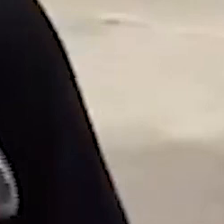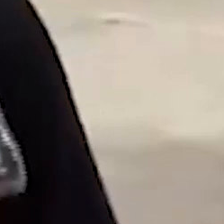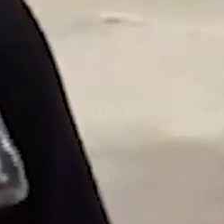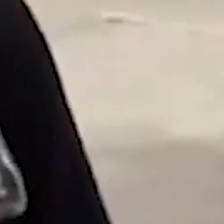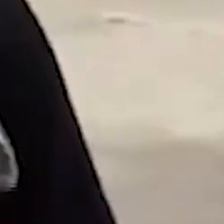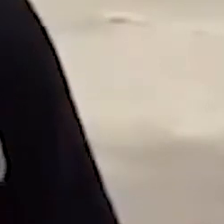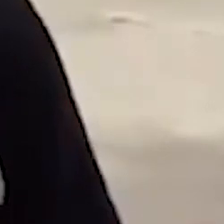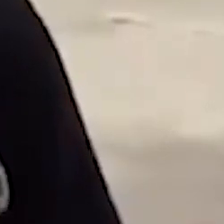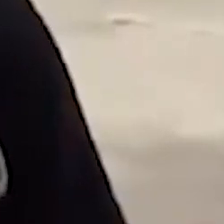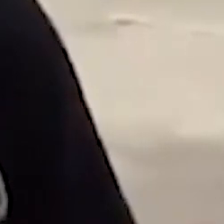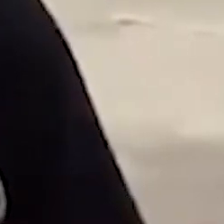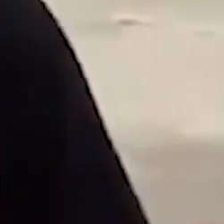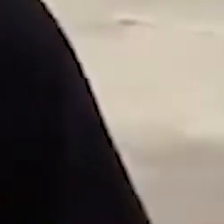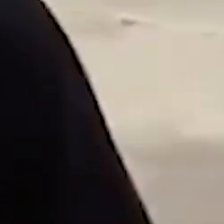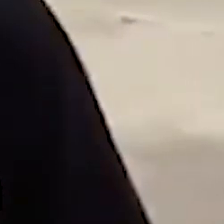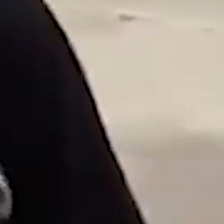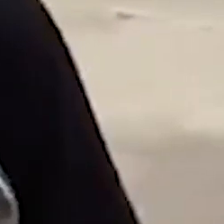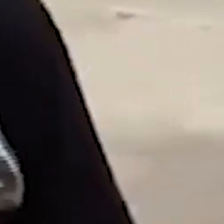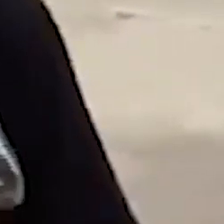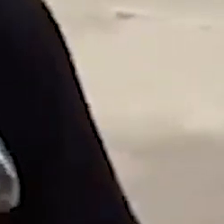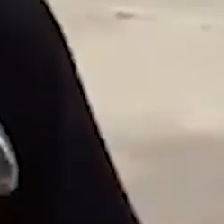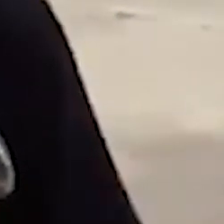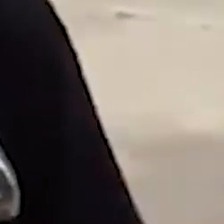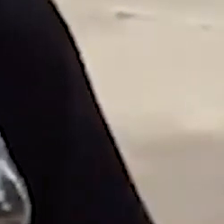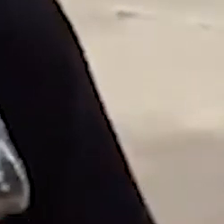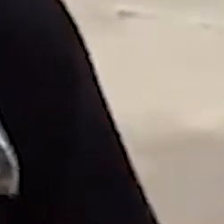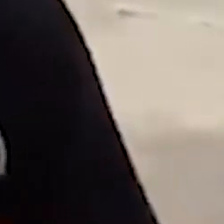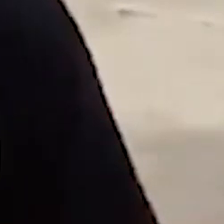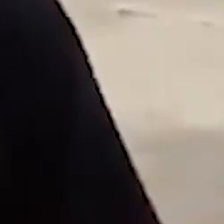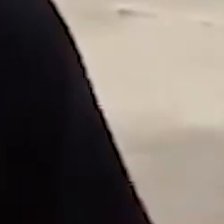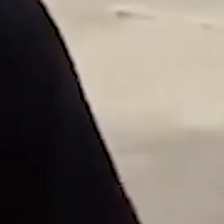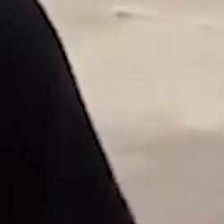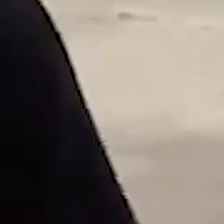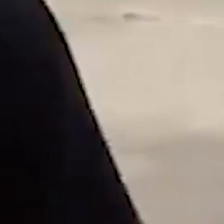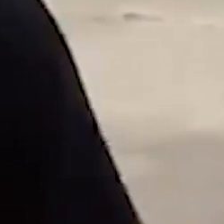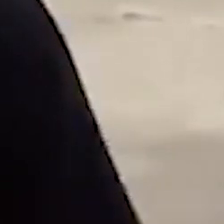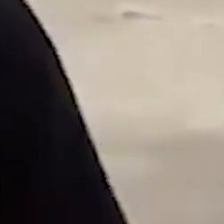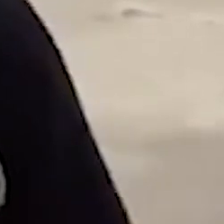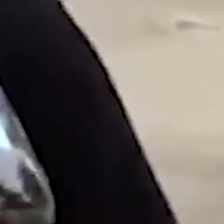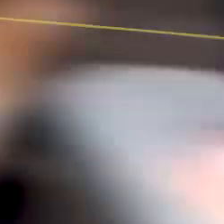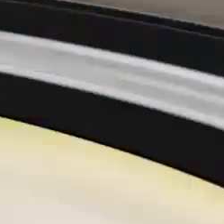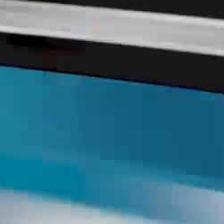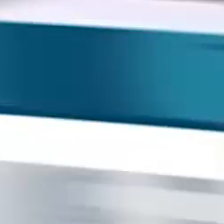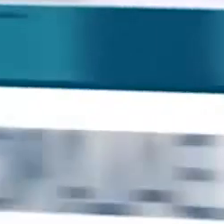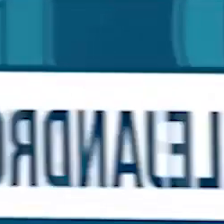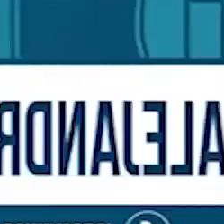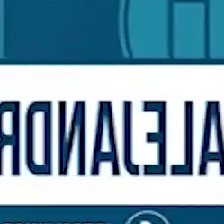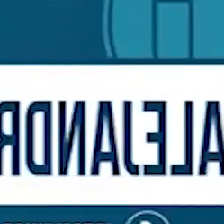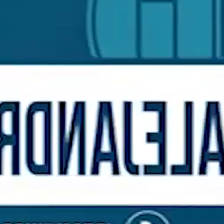hablando con gente, con los dueños de las agencias y todo lo demás, algunos beneficios para los empleados.